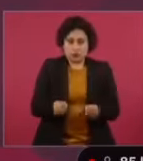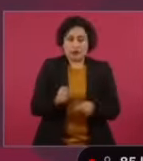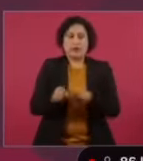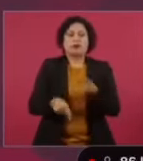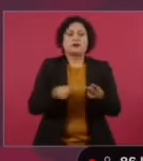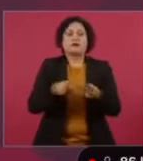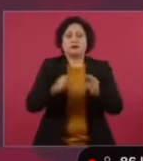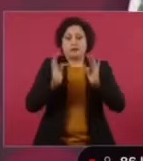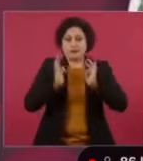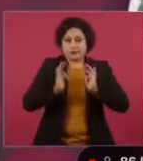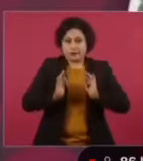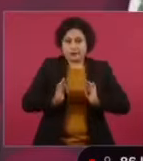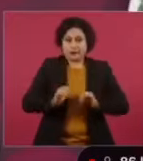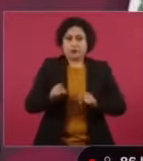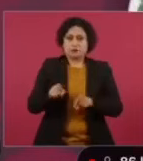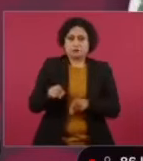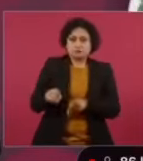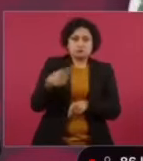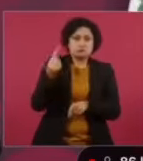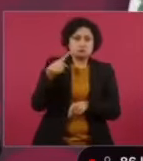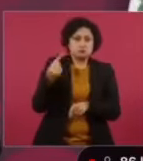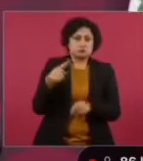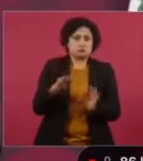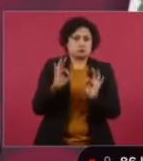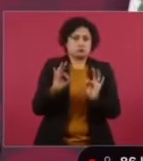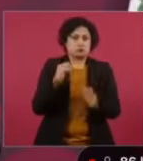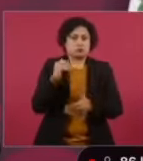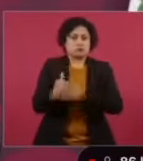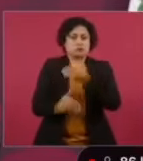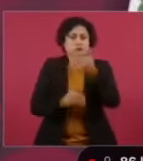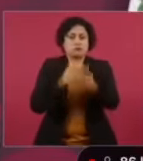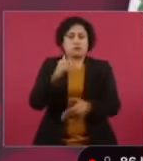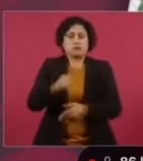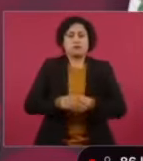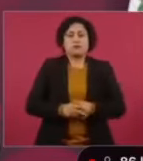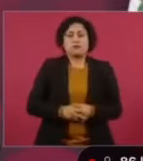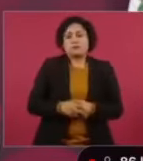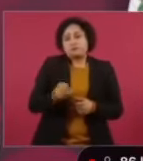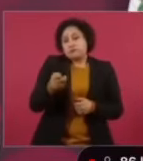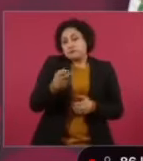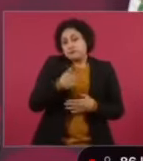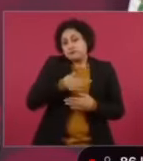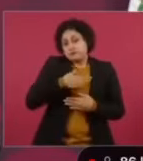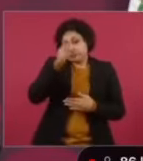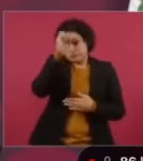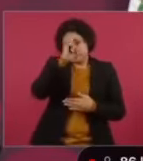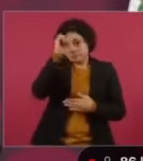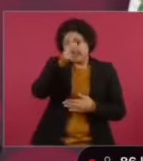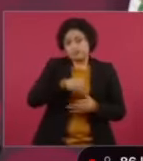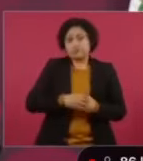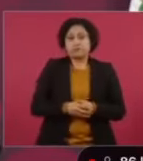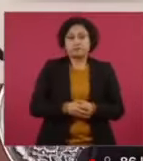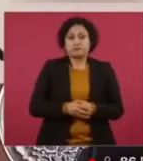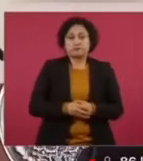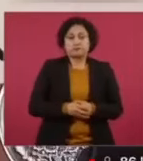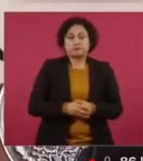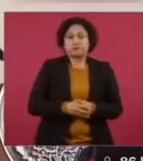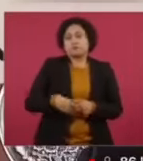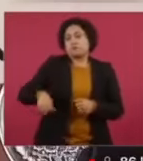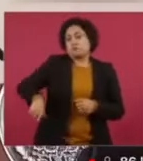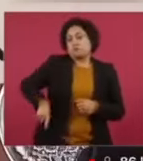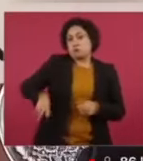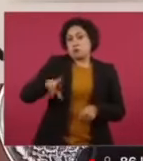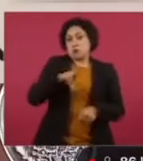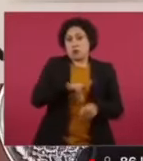está bien Puebla, y eso es lo que puedo comentar, y es muy buen gobernador,